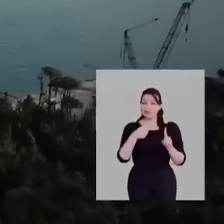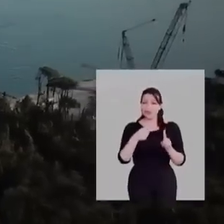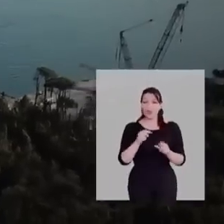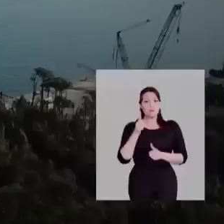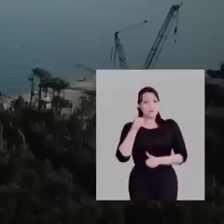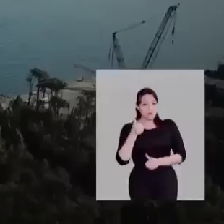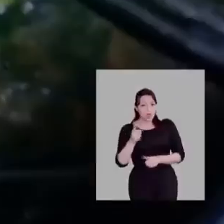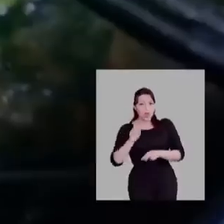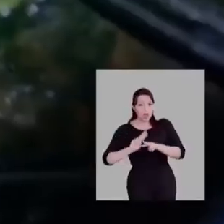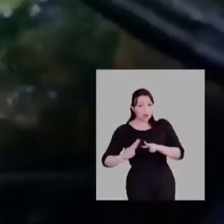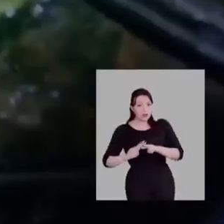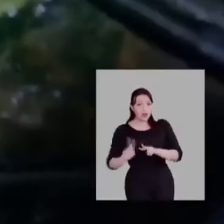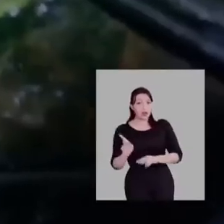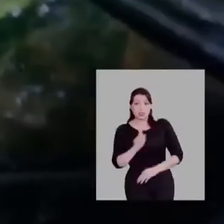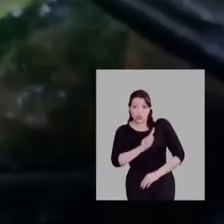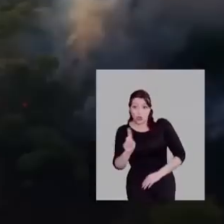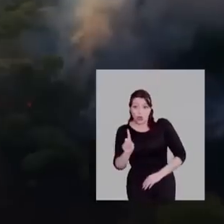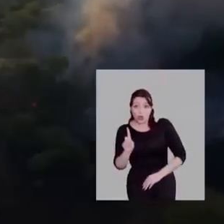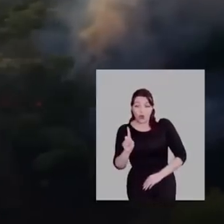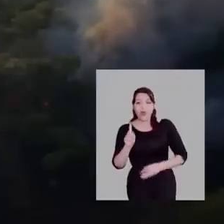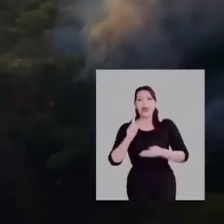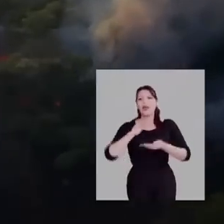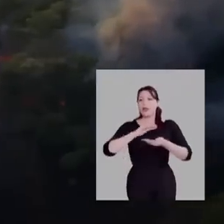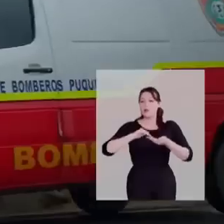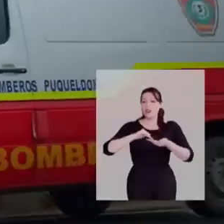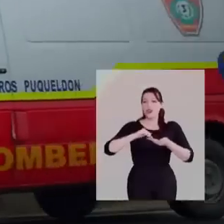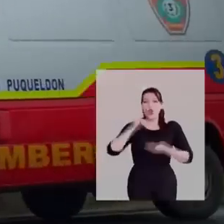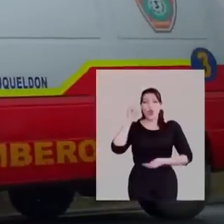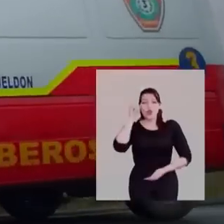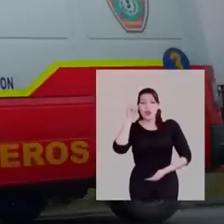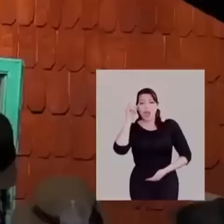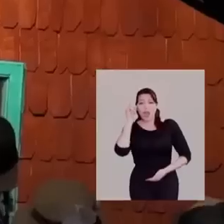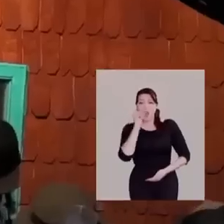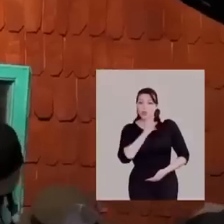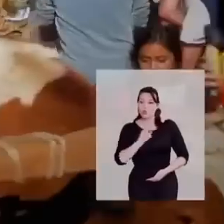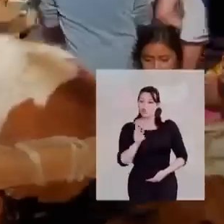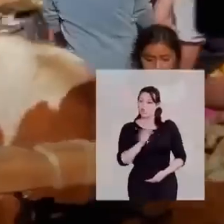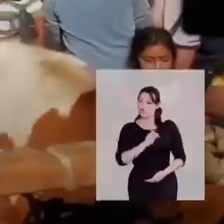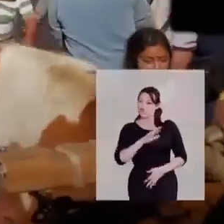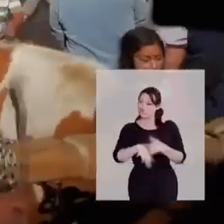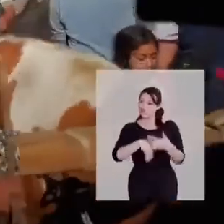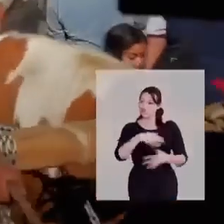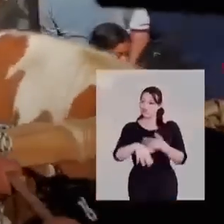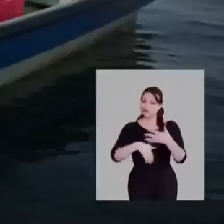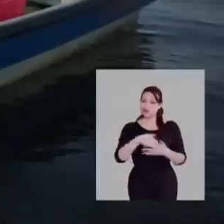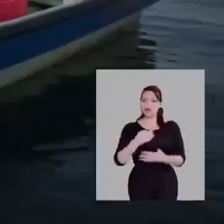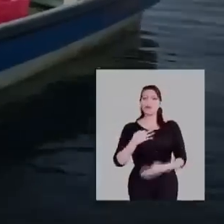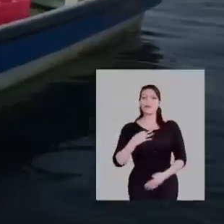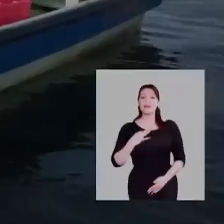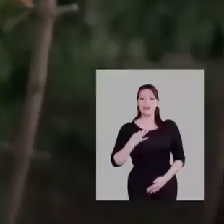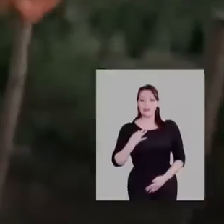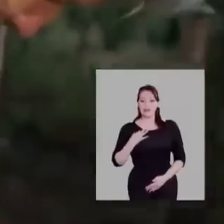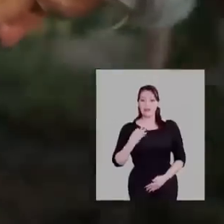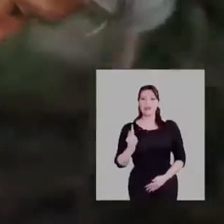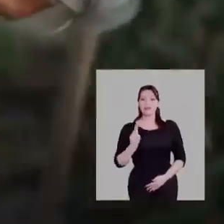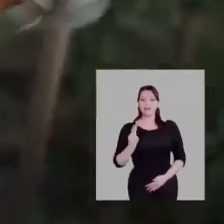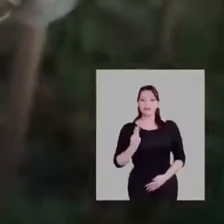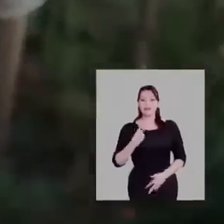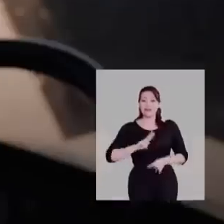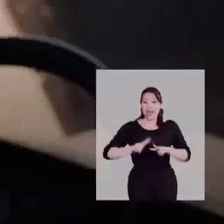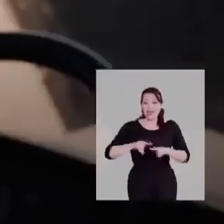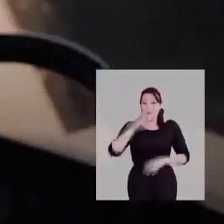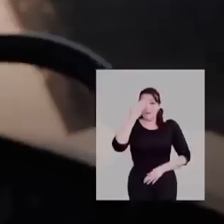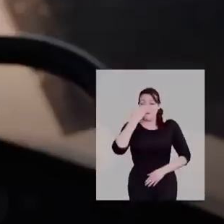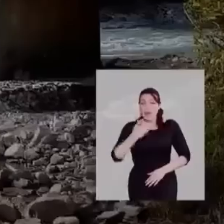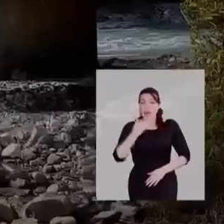Porque si no la haces bien, el sur no te perdona. Dependemos el uno del otro. Si algo